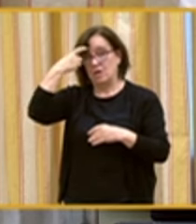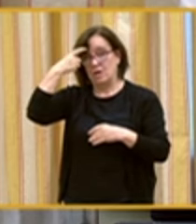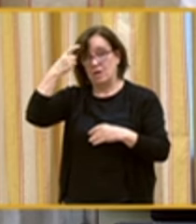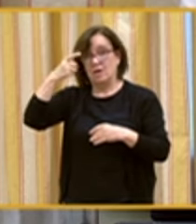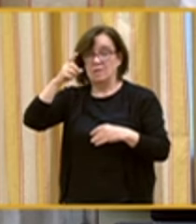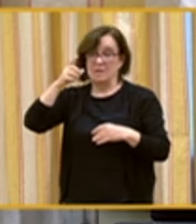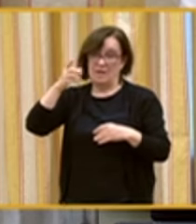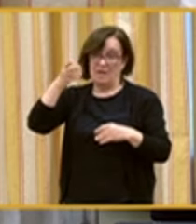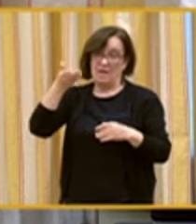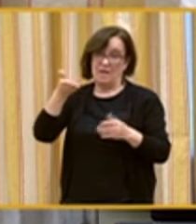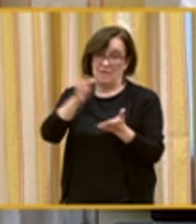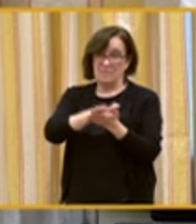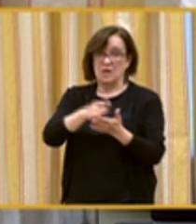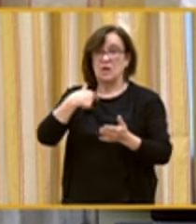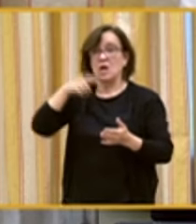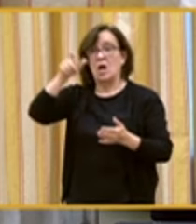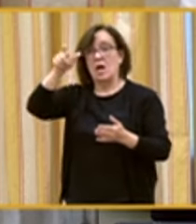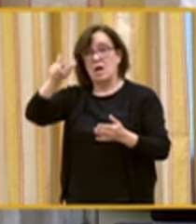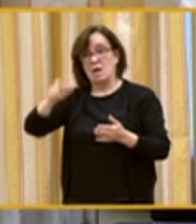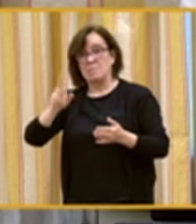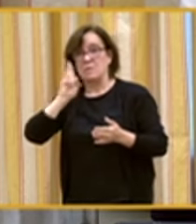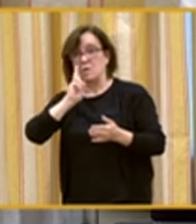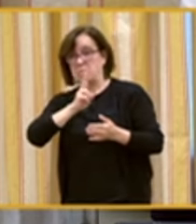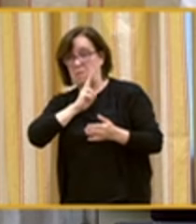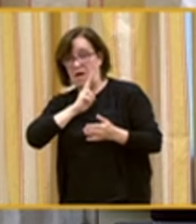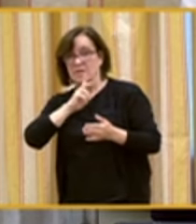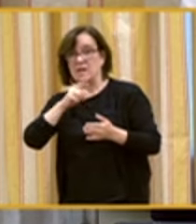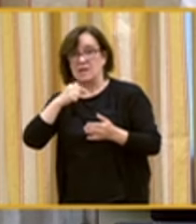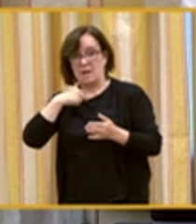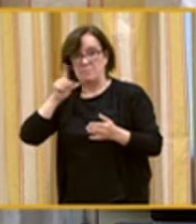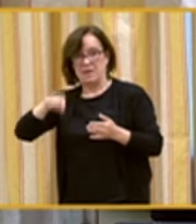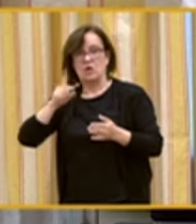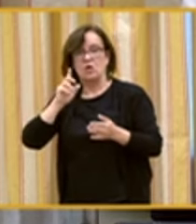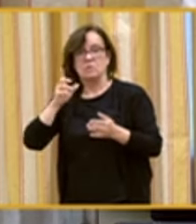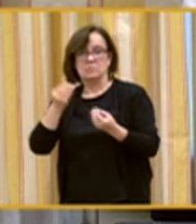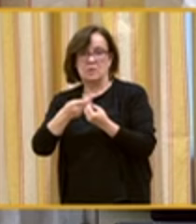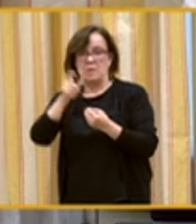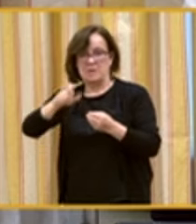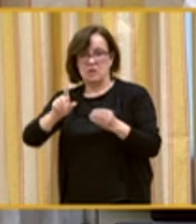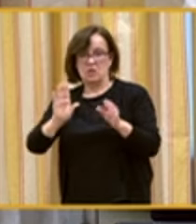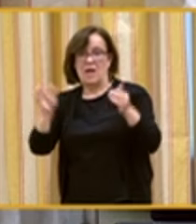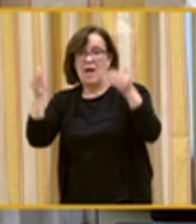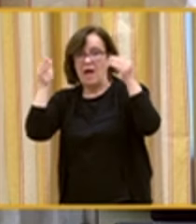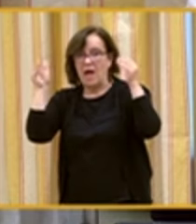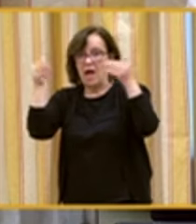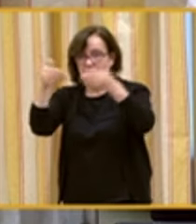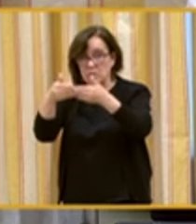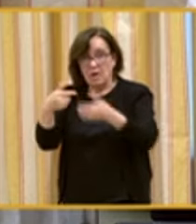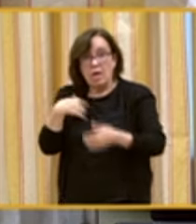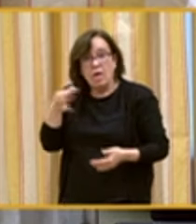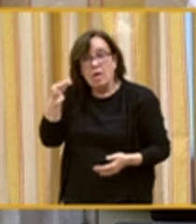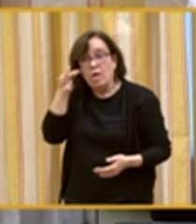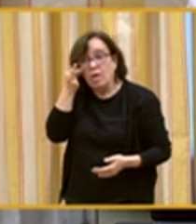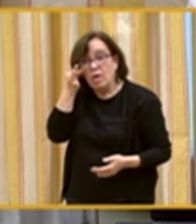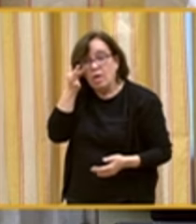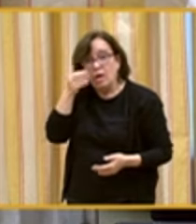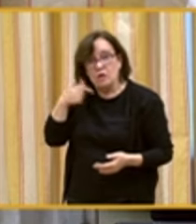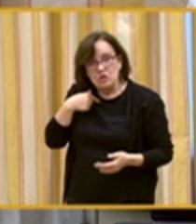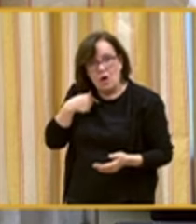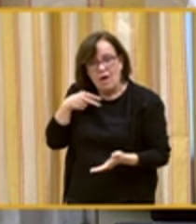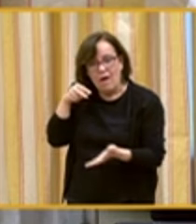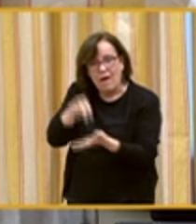madre de una persona con autismo que se llama Mario. Por tanto, a mí me gusta señalar esto porque he vivido el movimiento de la